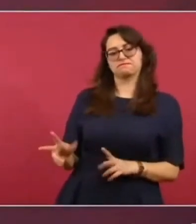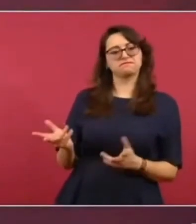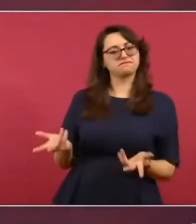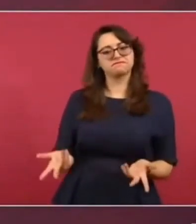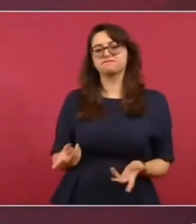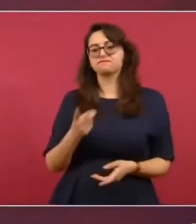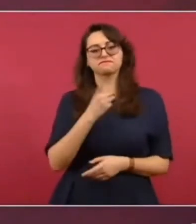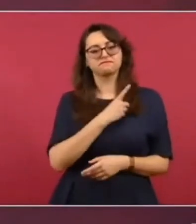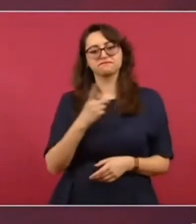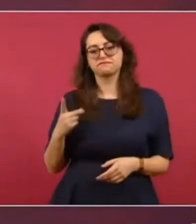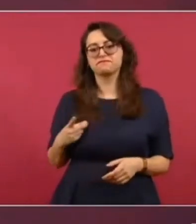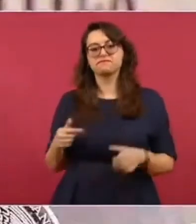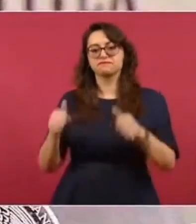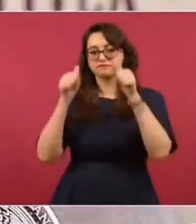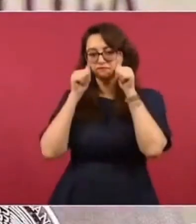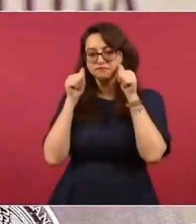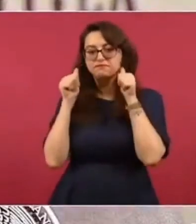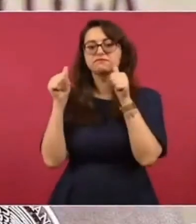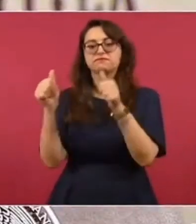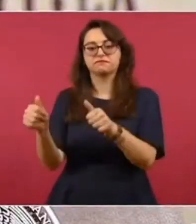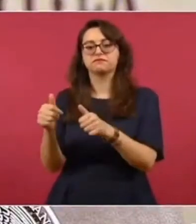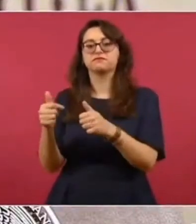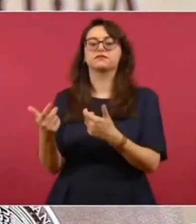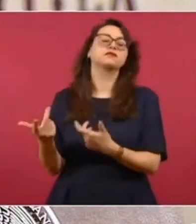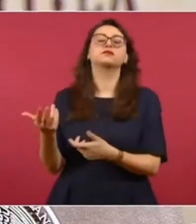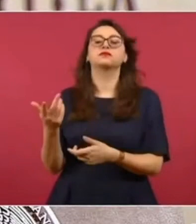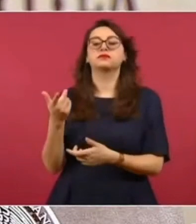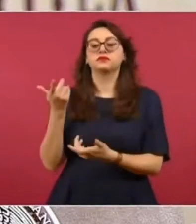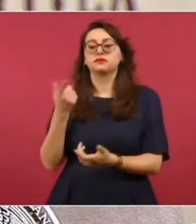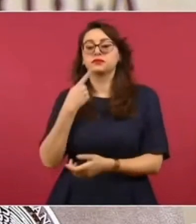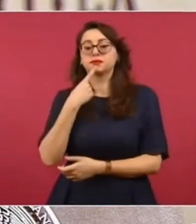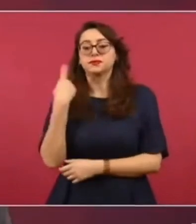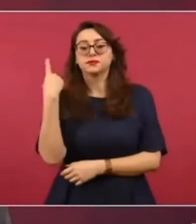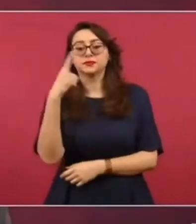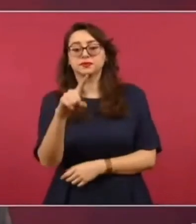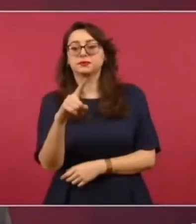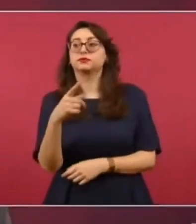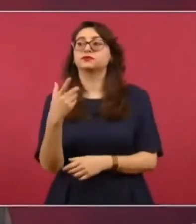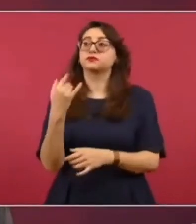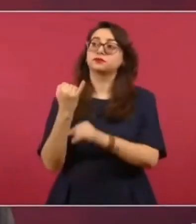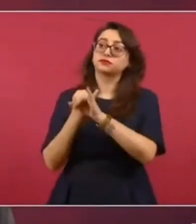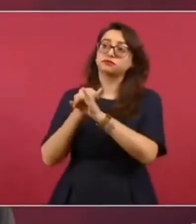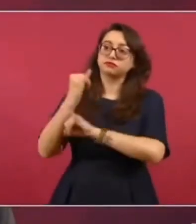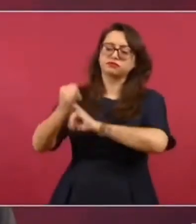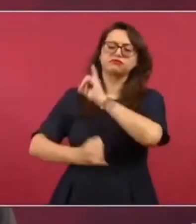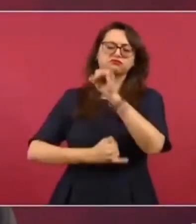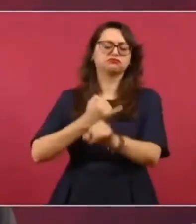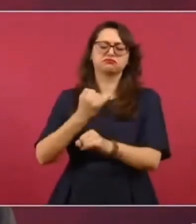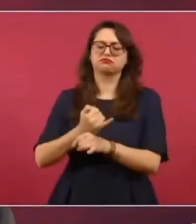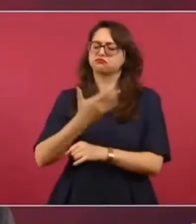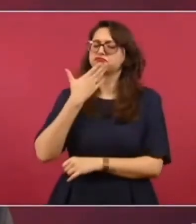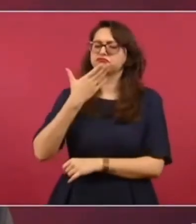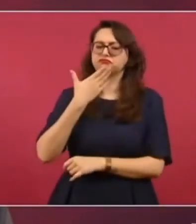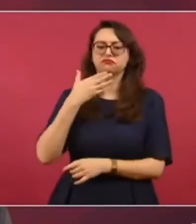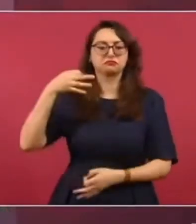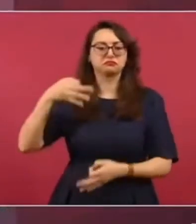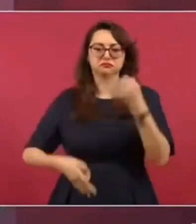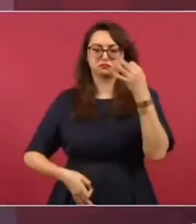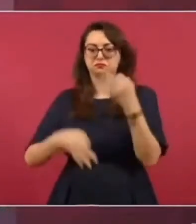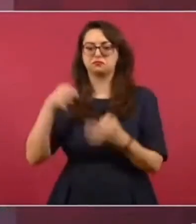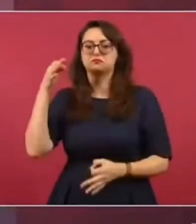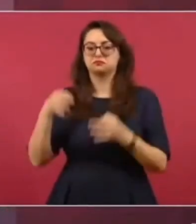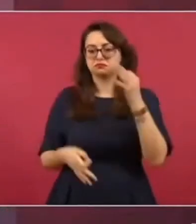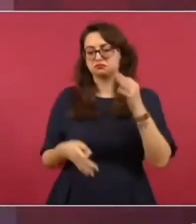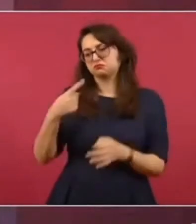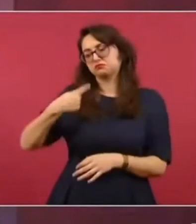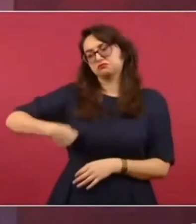como corresponde al gobierno federal, la demanda que existe en tribunales internacionales y creo que nos asiste la